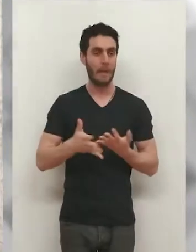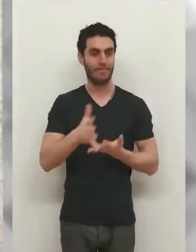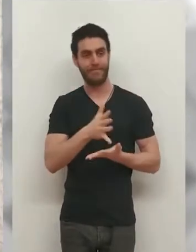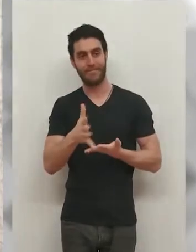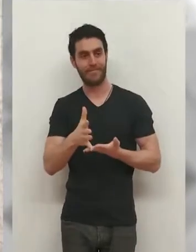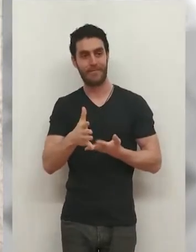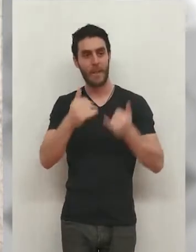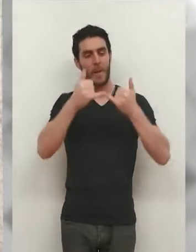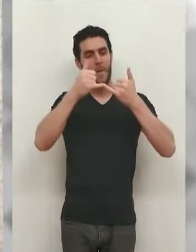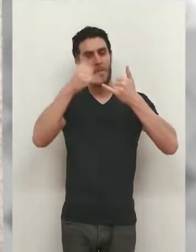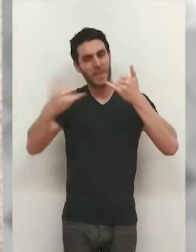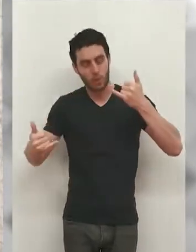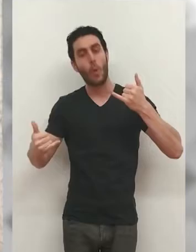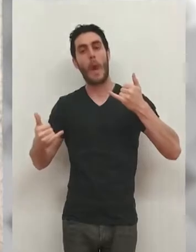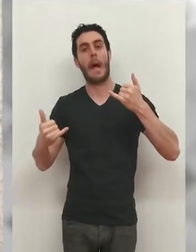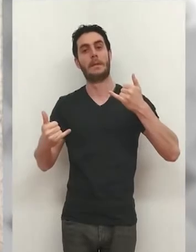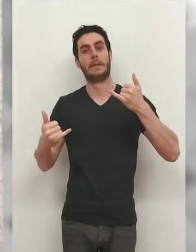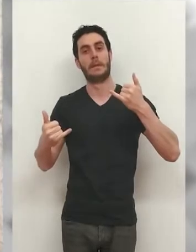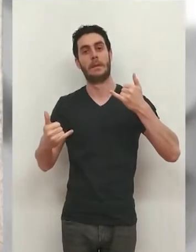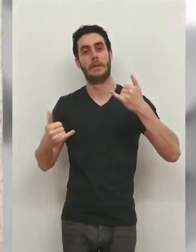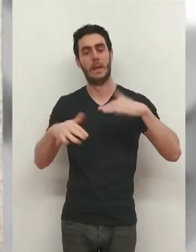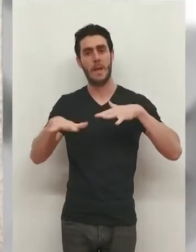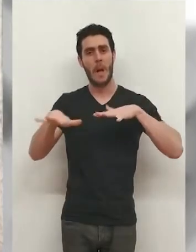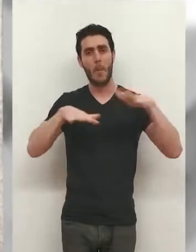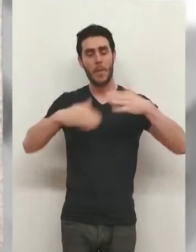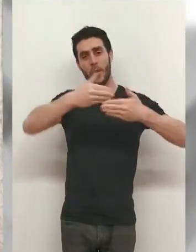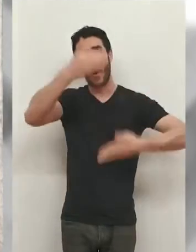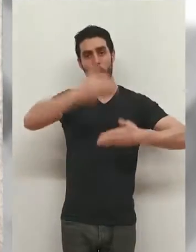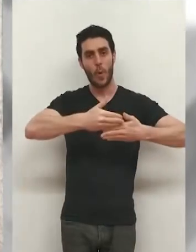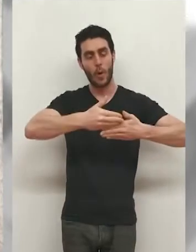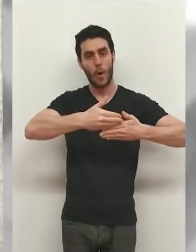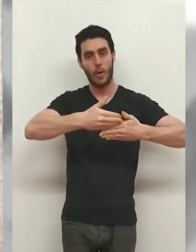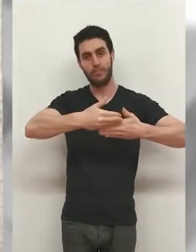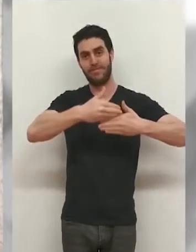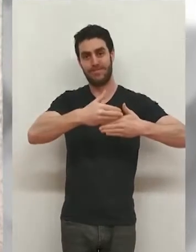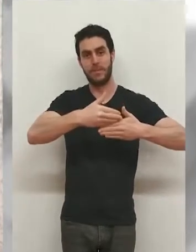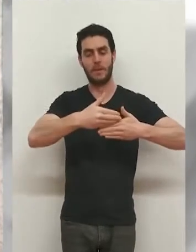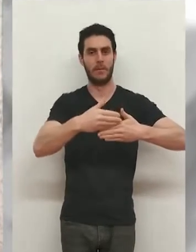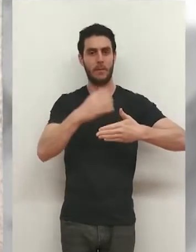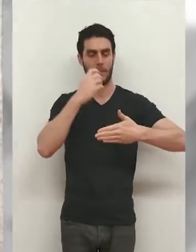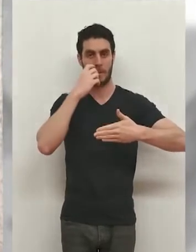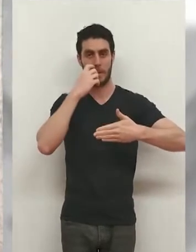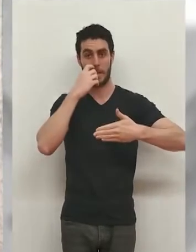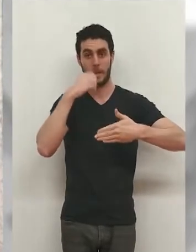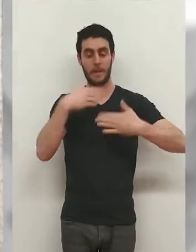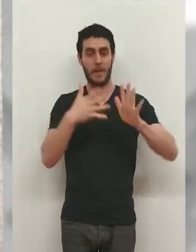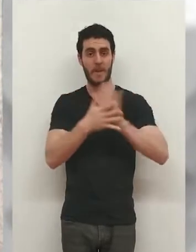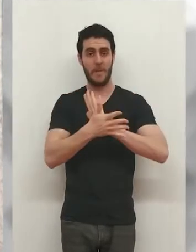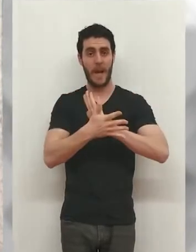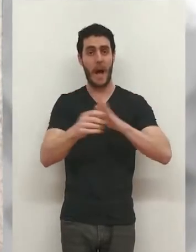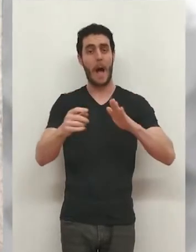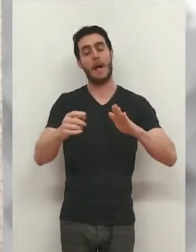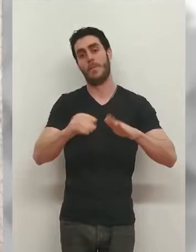fisuramientos, movimientos en los muros del zuncho perimetral. Entonces, esos son daños